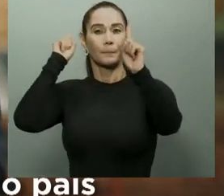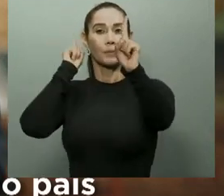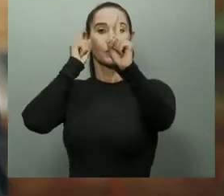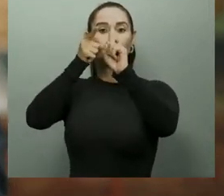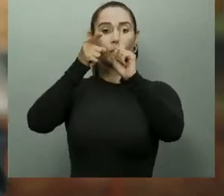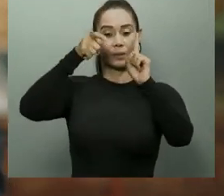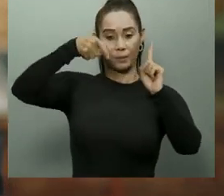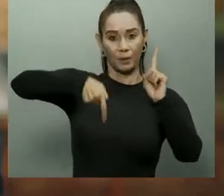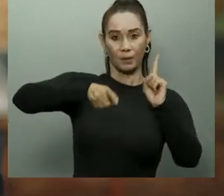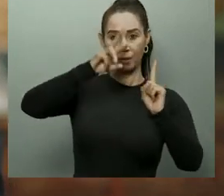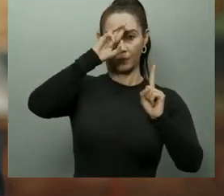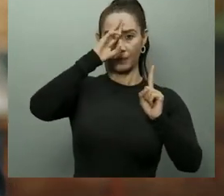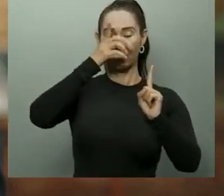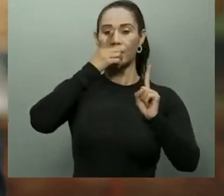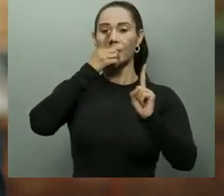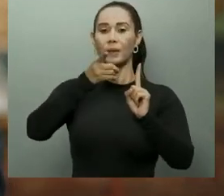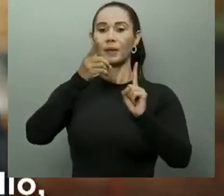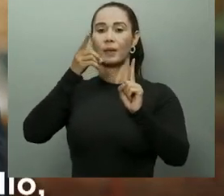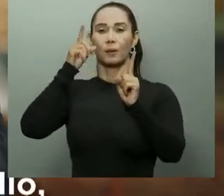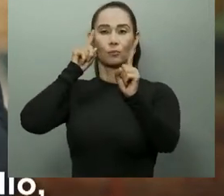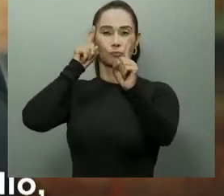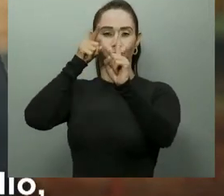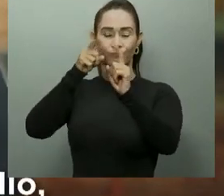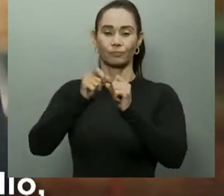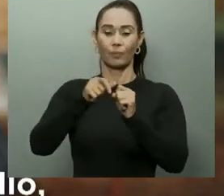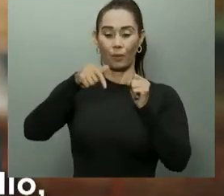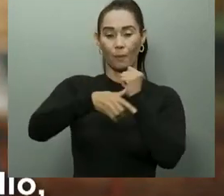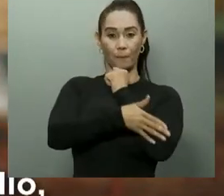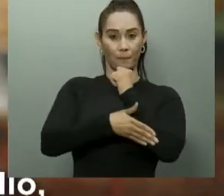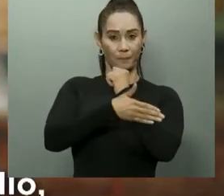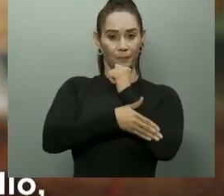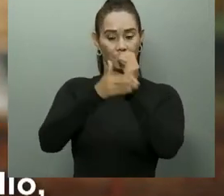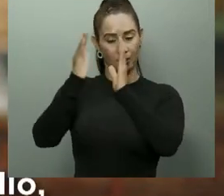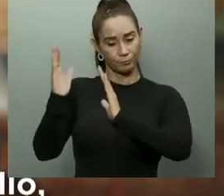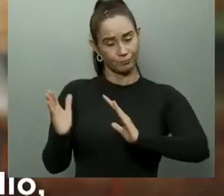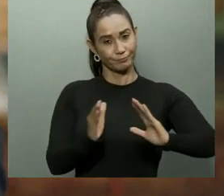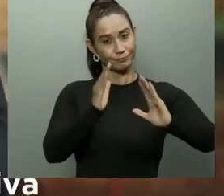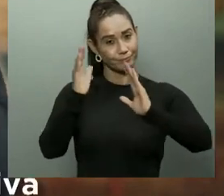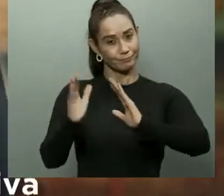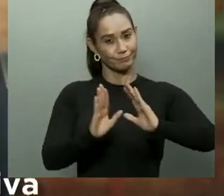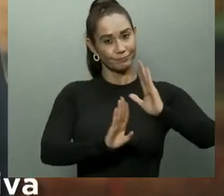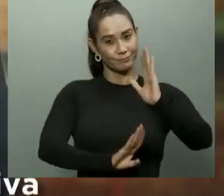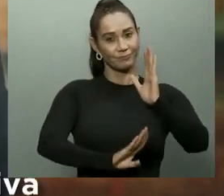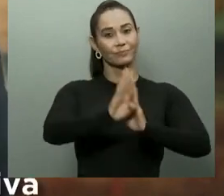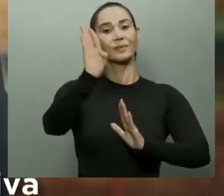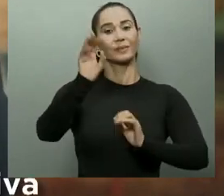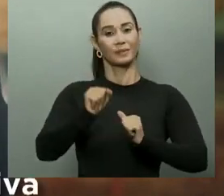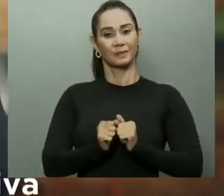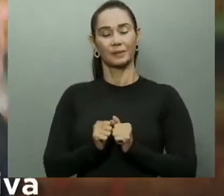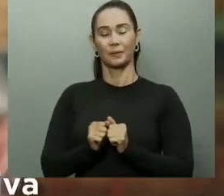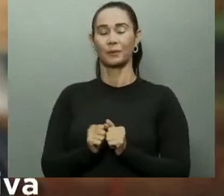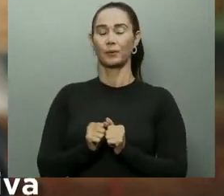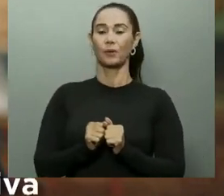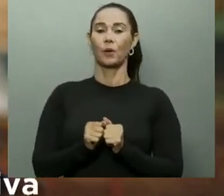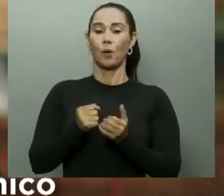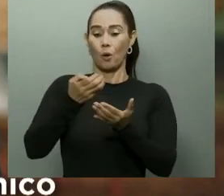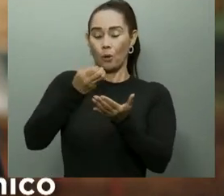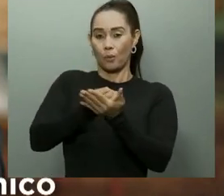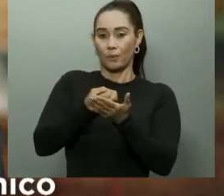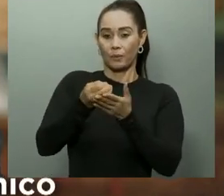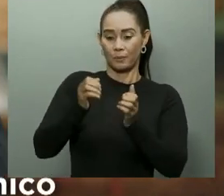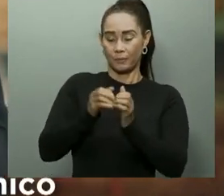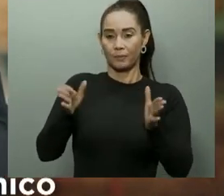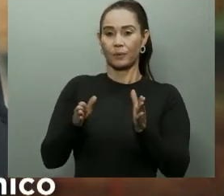como país, nos hemos propuesto. Una nación en proceso de desarrollo, con una inversión pública productiva